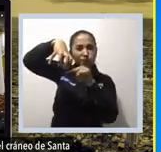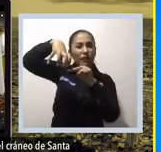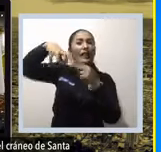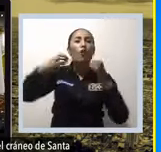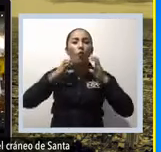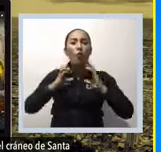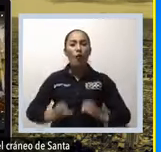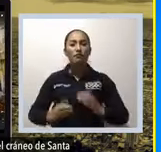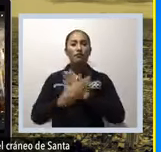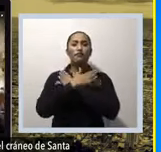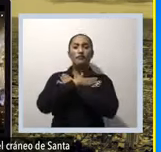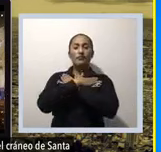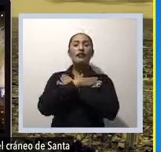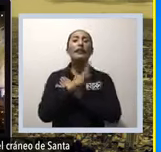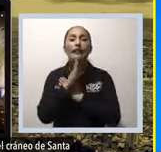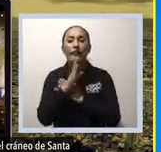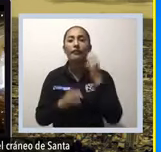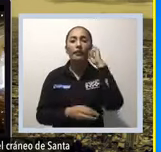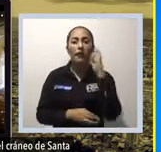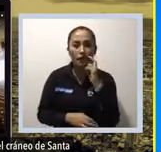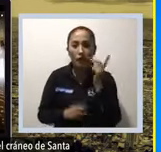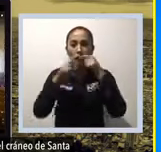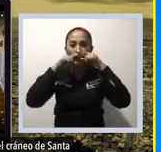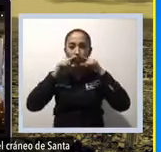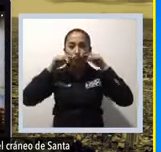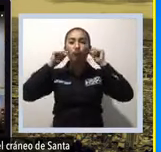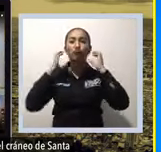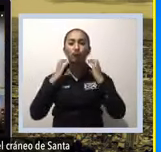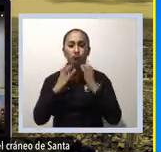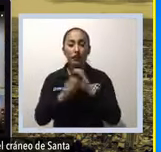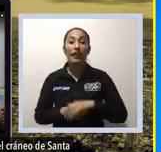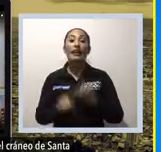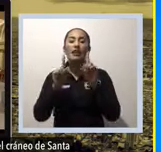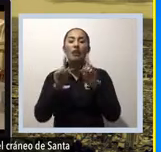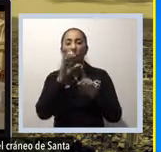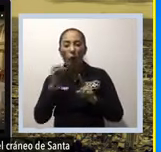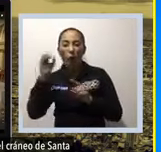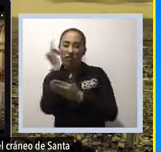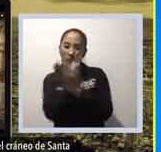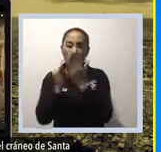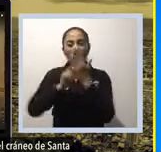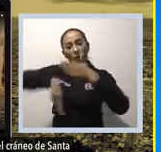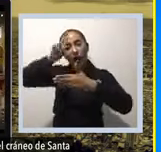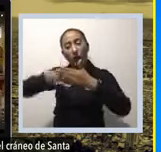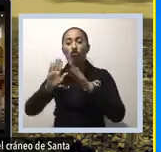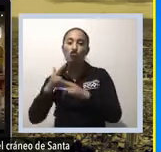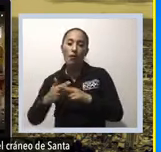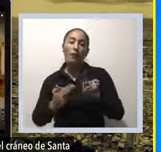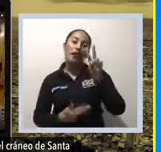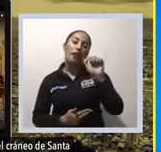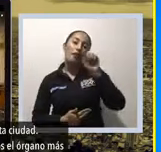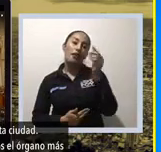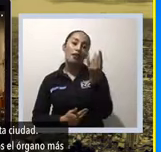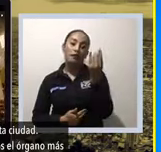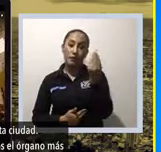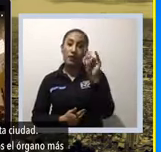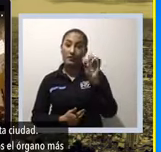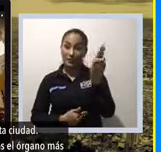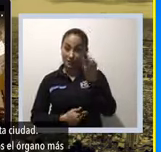Gregorio Vázquez de Arce y reposa el cráneo de Santa Isabel de Hungría, el cual Monseñor Zapata trae